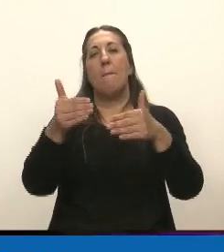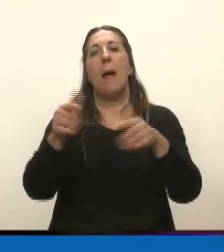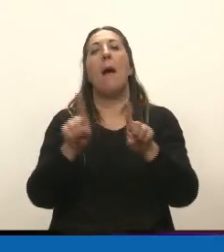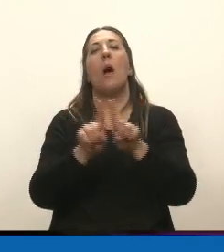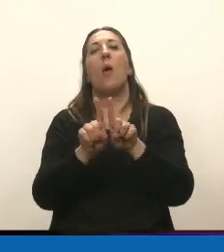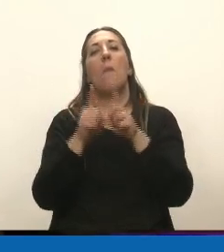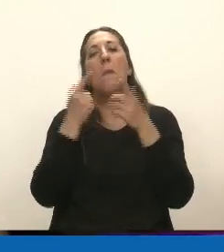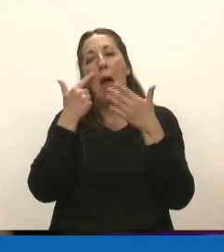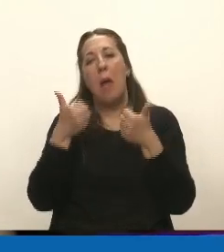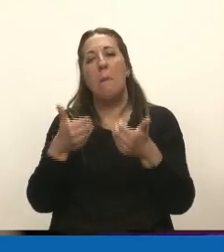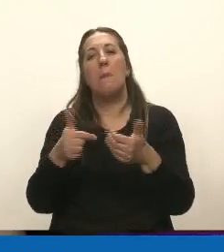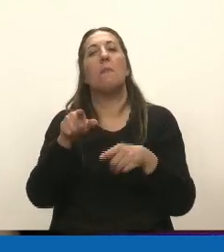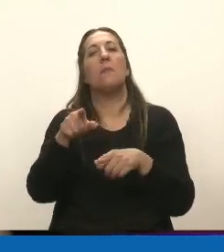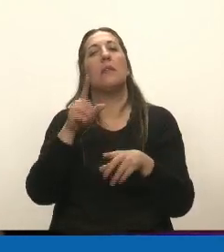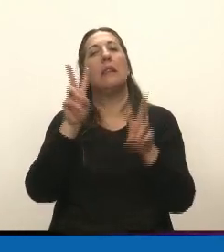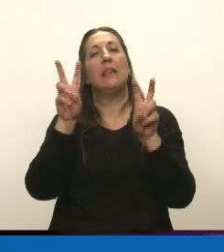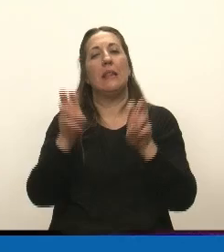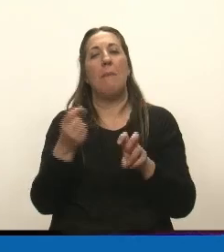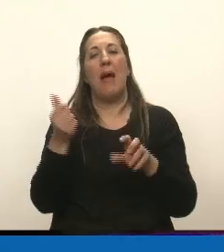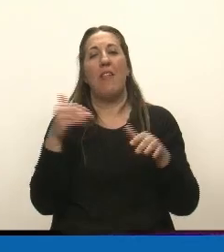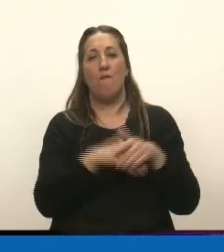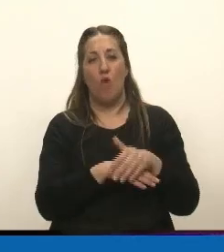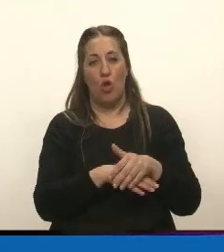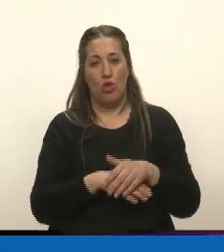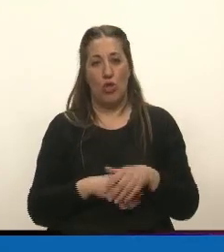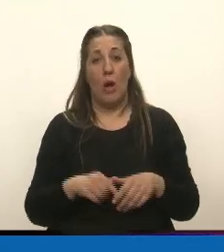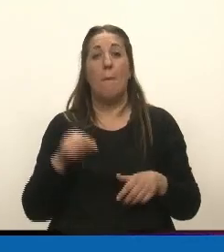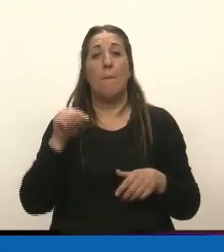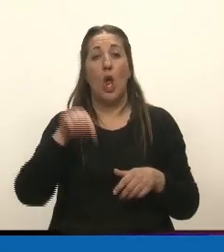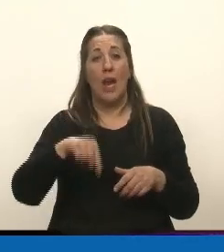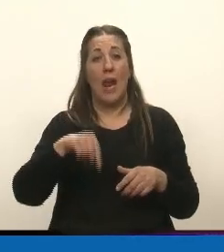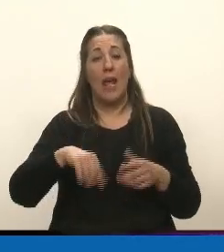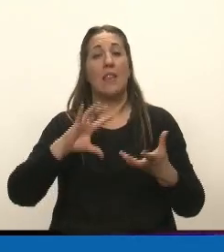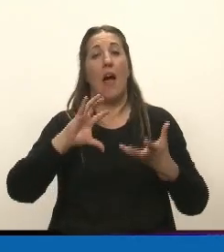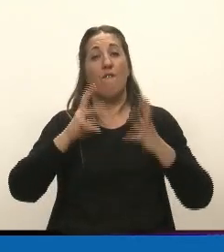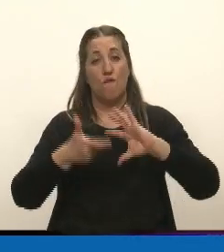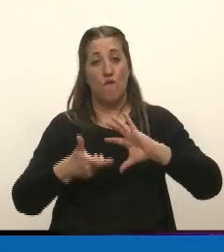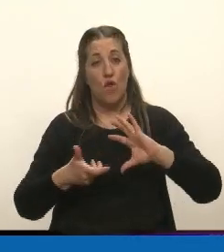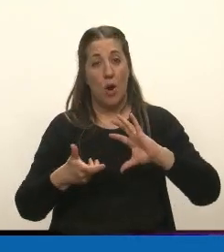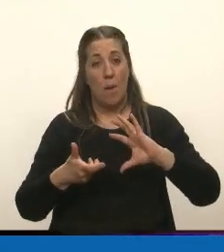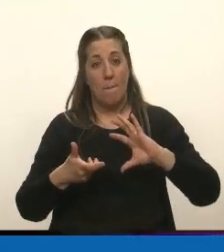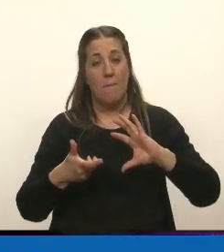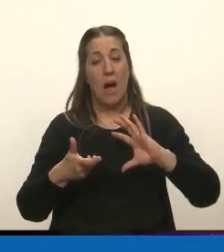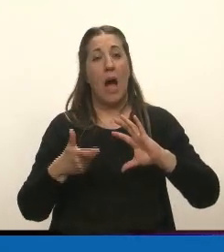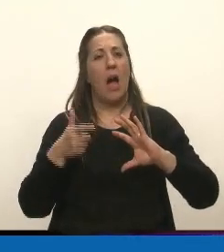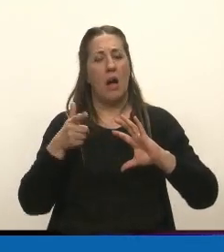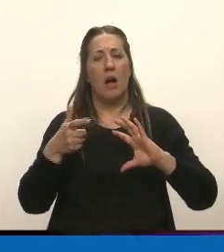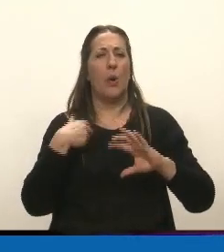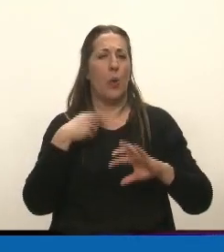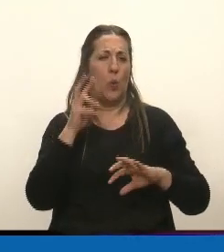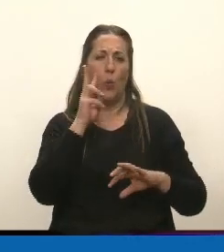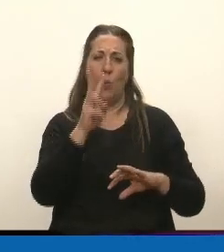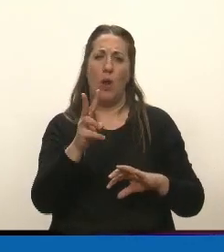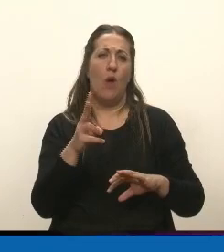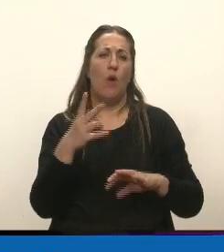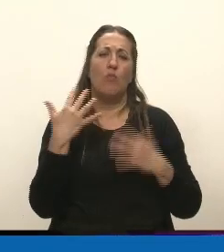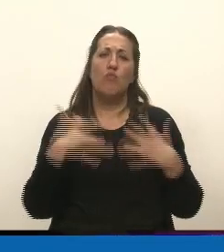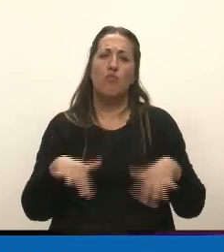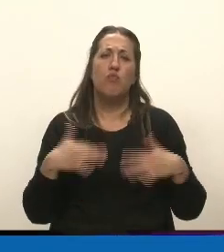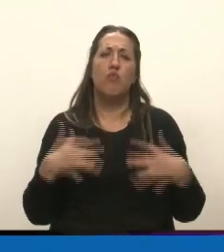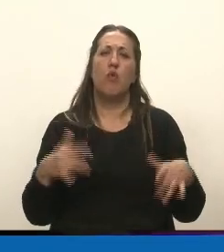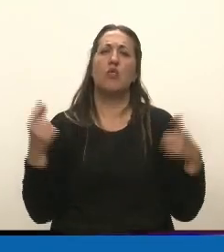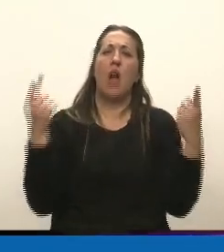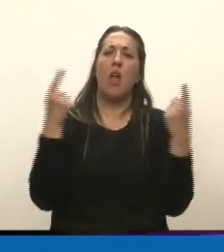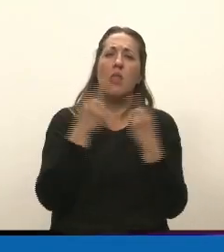en todo este panorama yo he visto una muy fuerte discusión y muchas